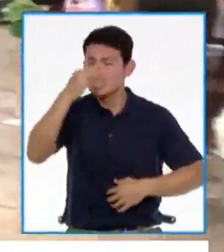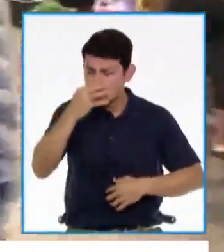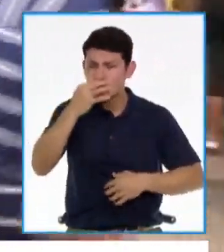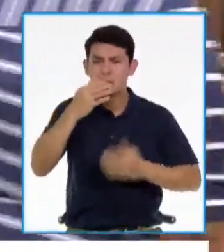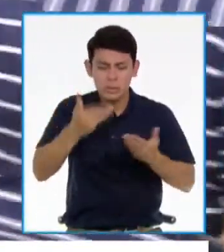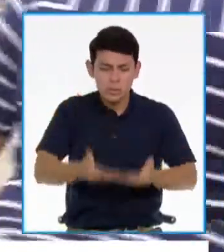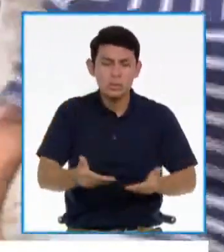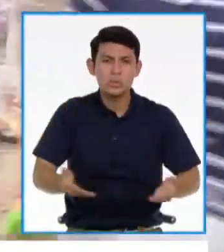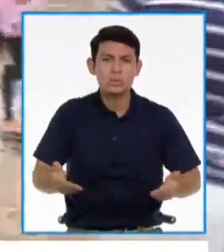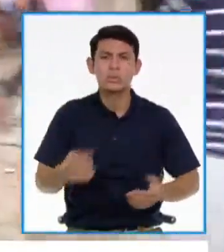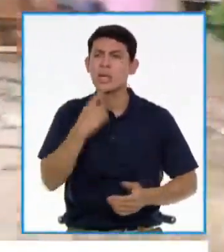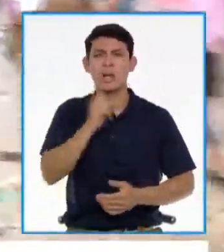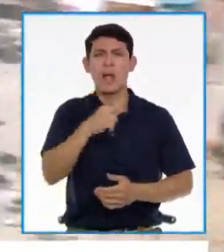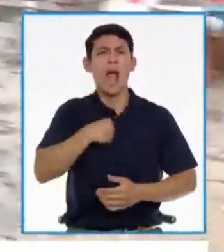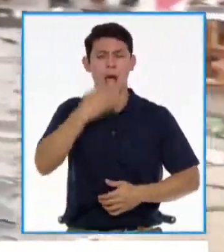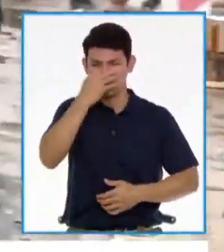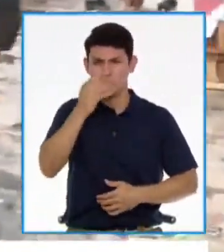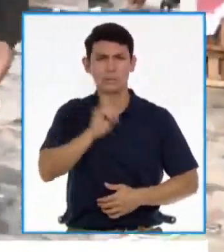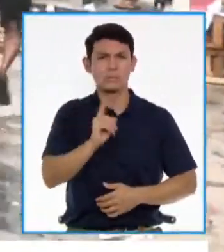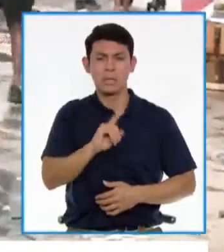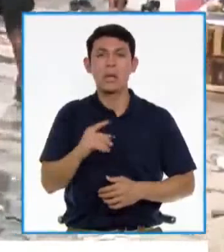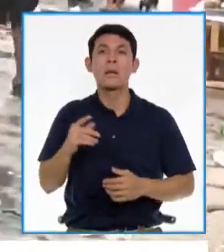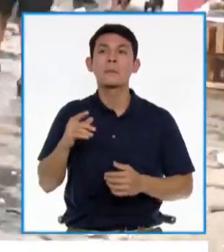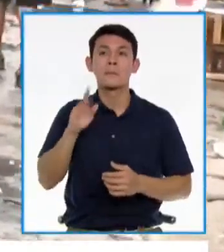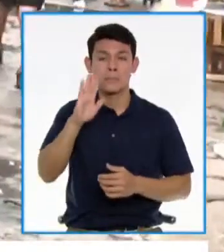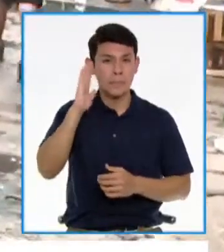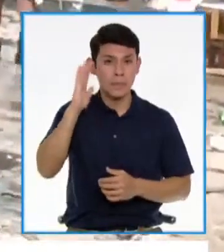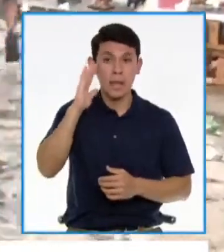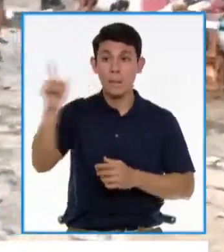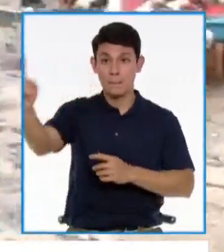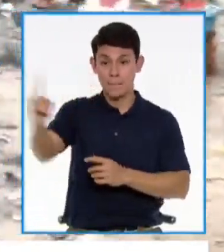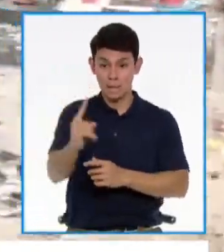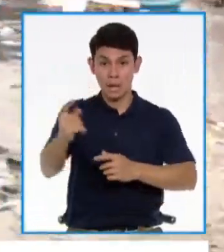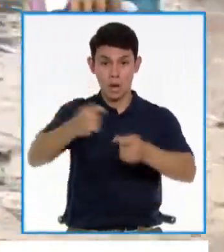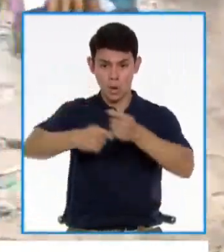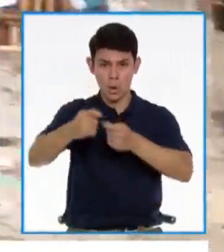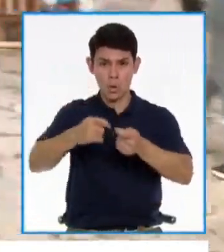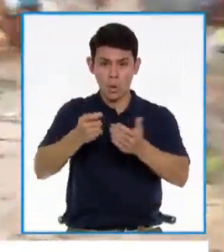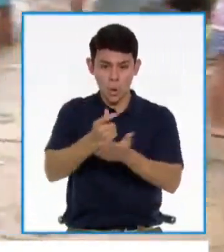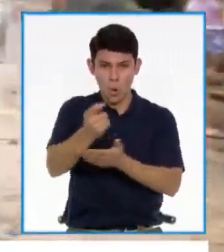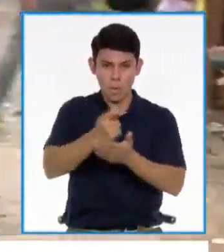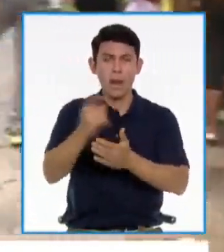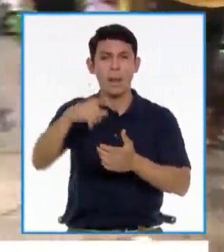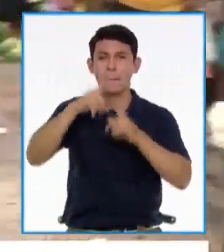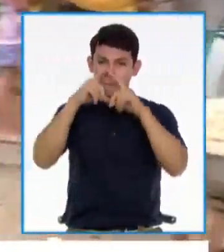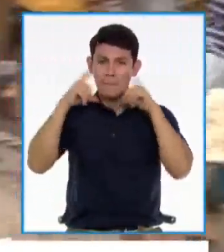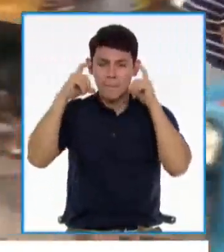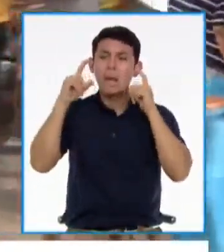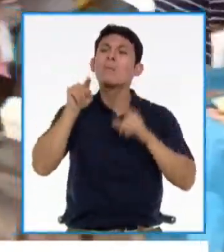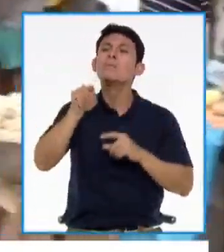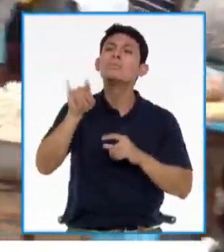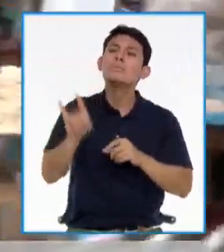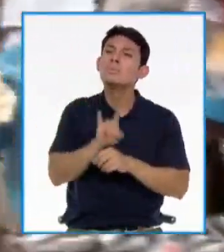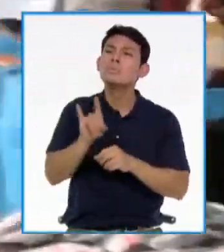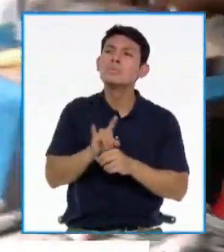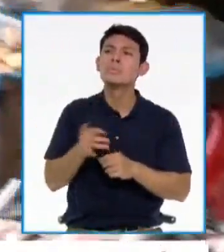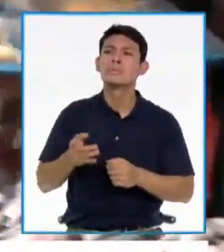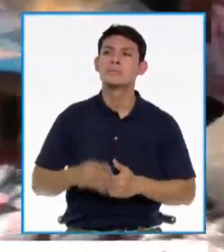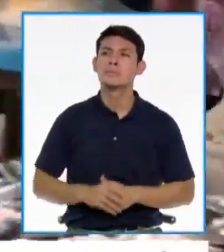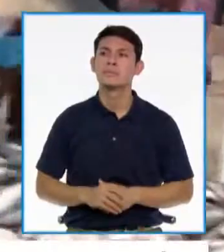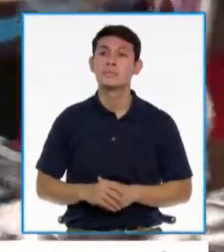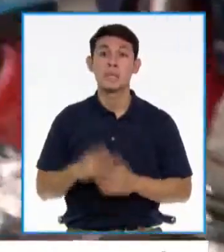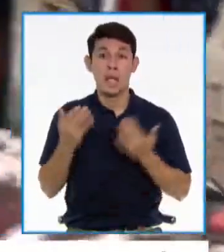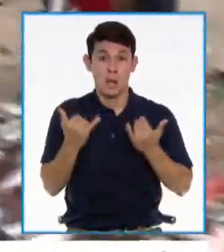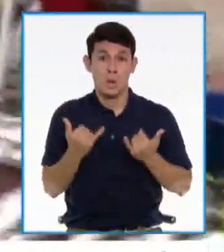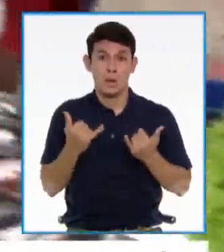los productos? No, no estornudo tampoco. Otra cosa, los que vienen a comprar vienen con mascarilla. Pero usted no usa la mascarilla. Yo no lo puedo, mira,